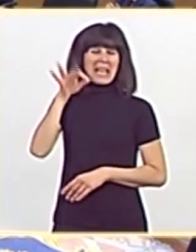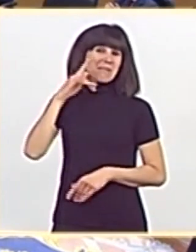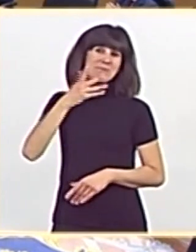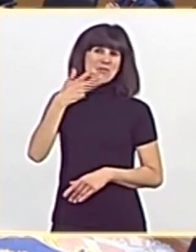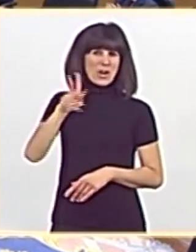urnas.